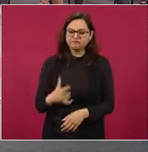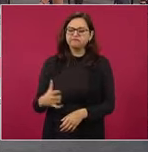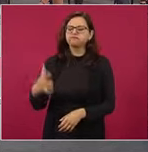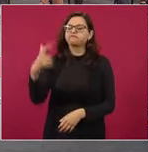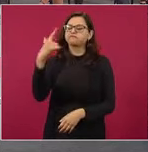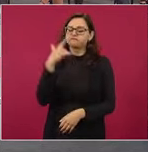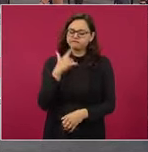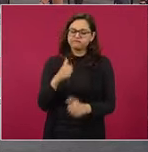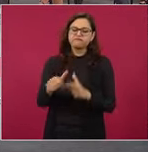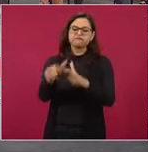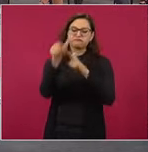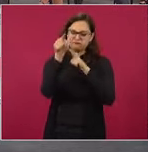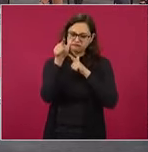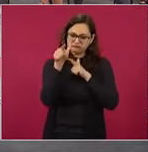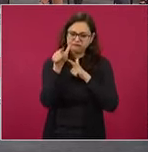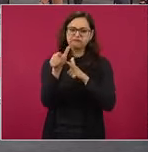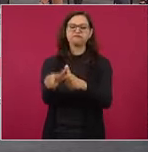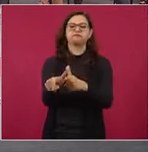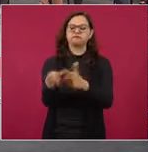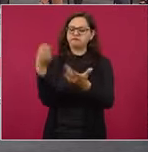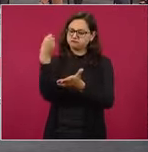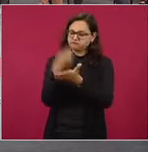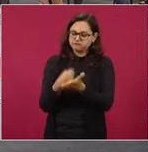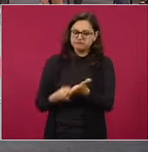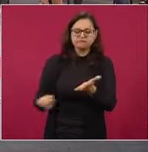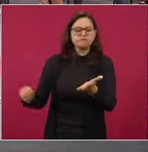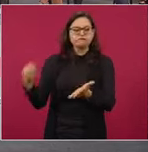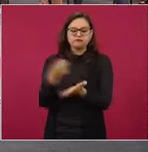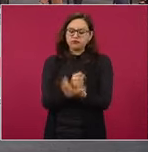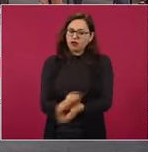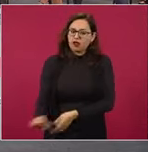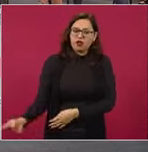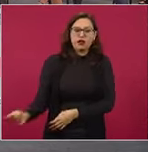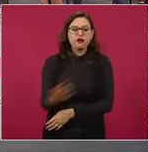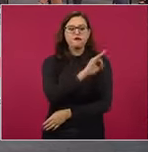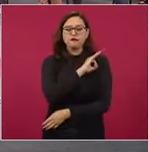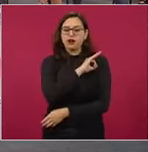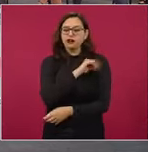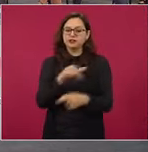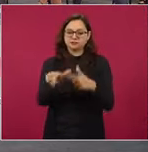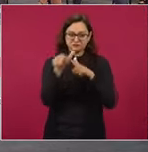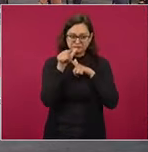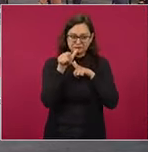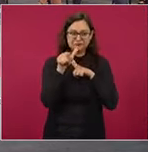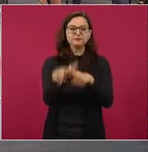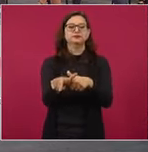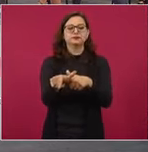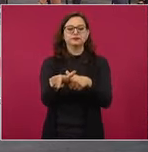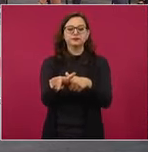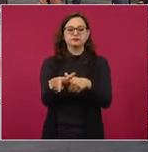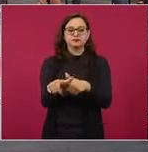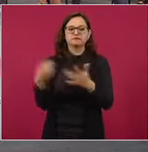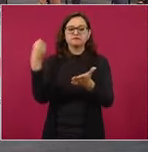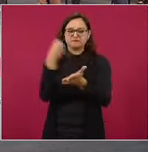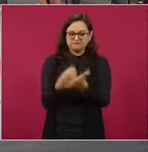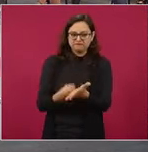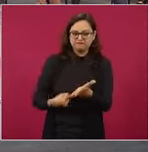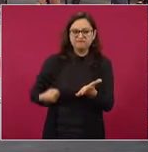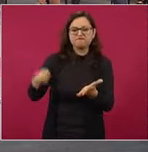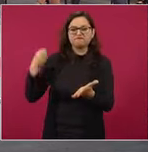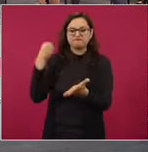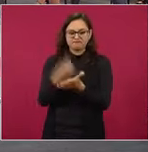que con la misma fe de siempre, vamos de nuevo a entregarnos